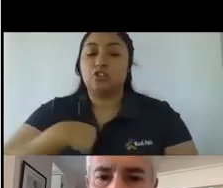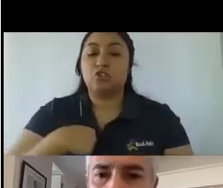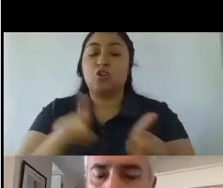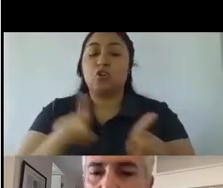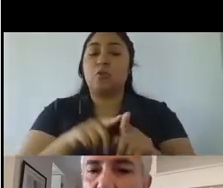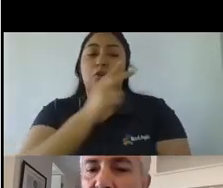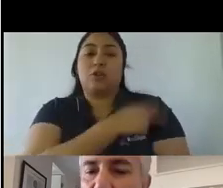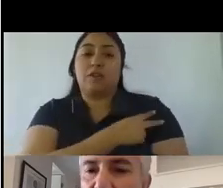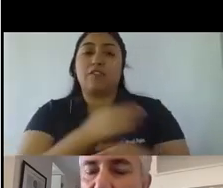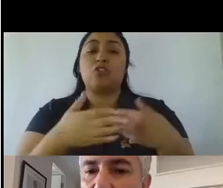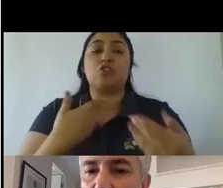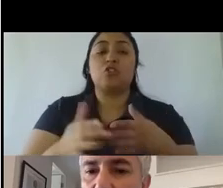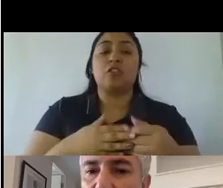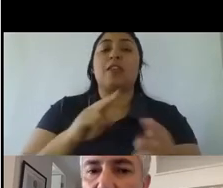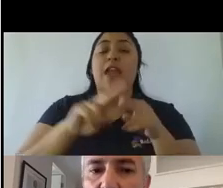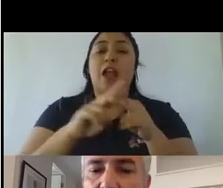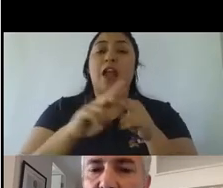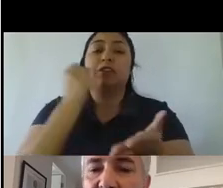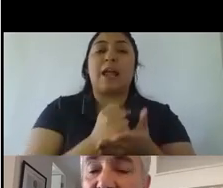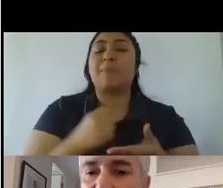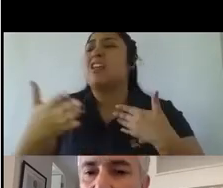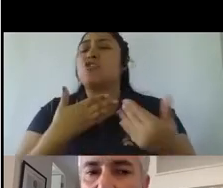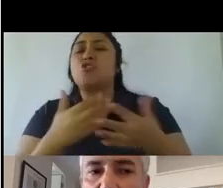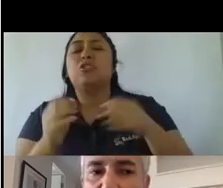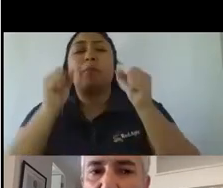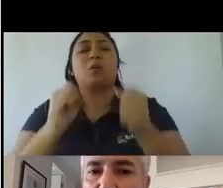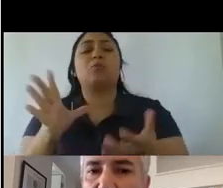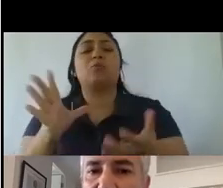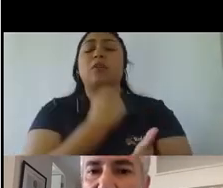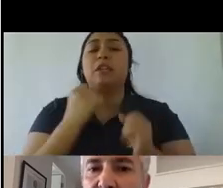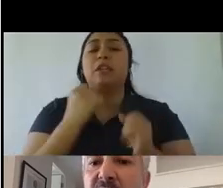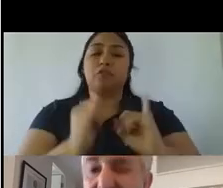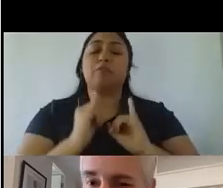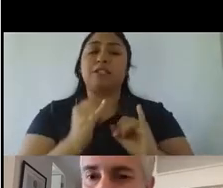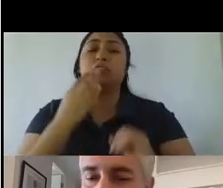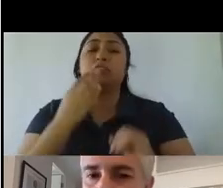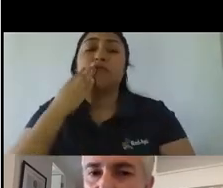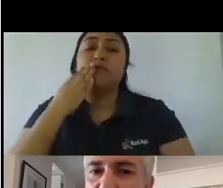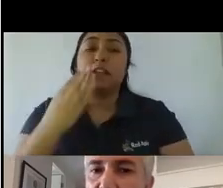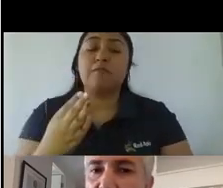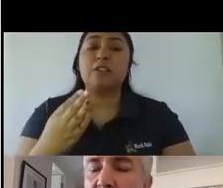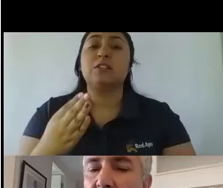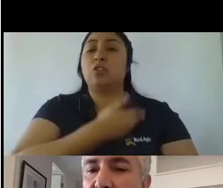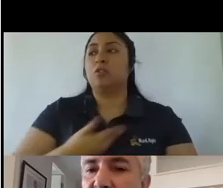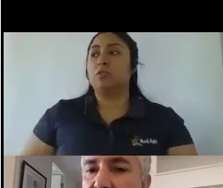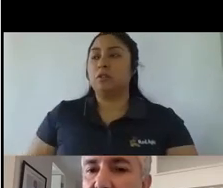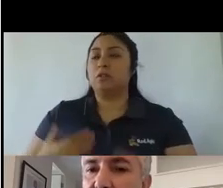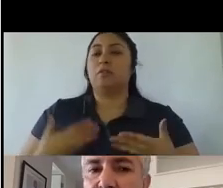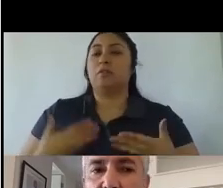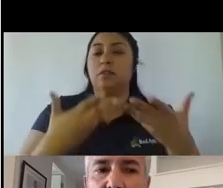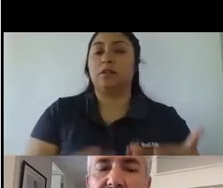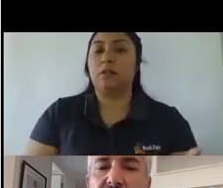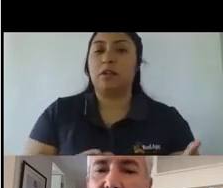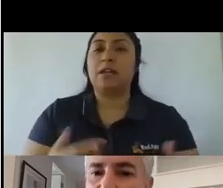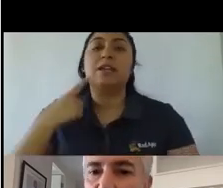¿dónde puedo obtener información respecto de beneficios que el gobierno me va a ofrecer? ¿qué hago con mis hijos que estaban en un jardín infantil